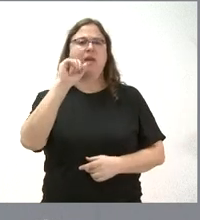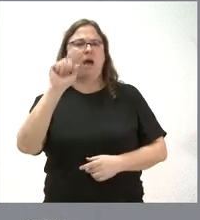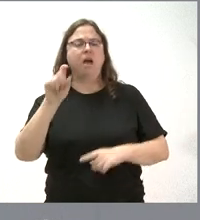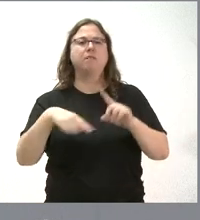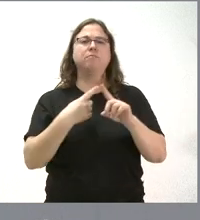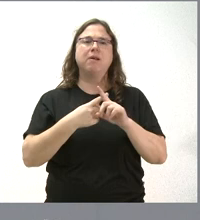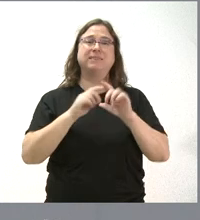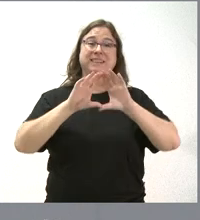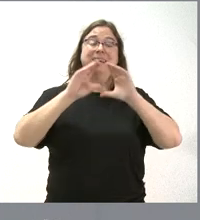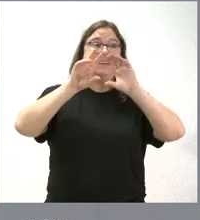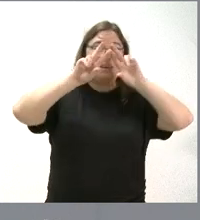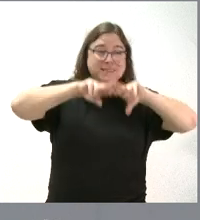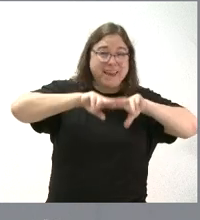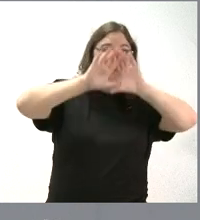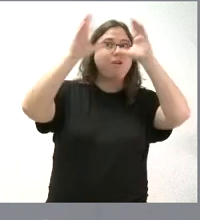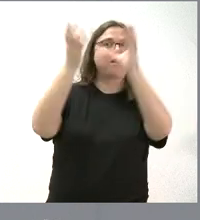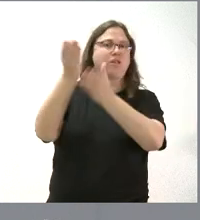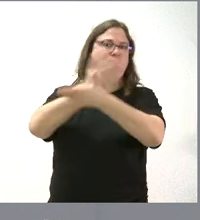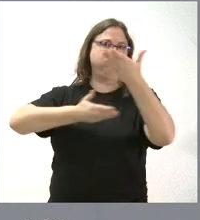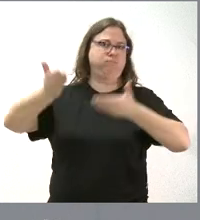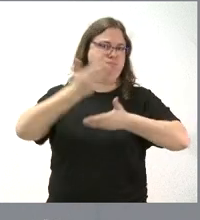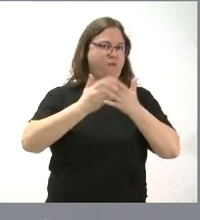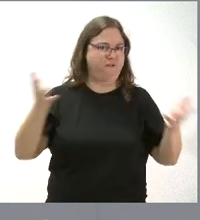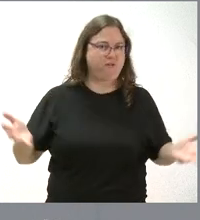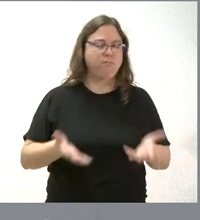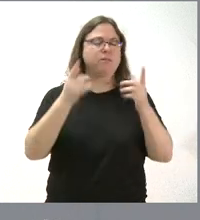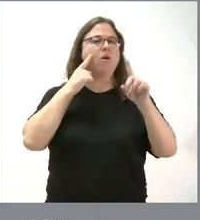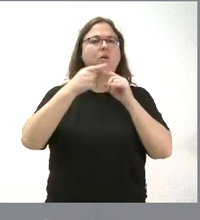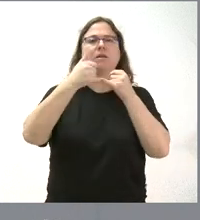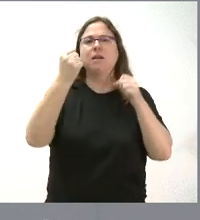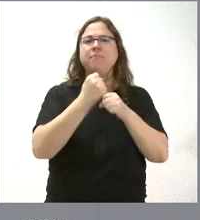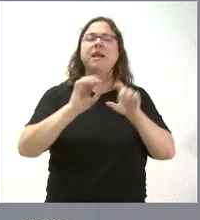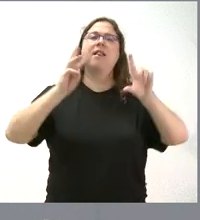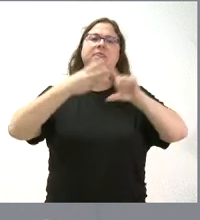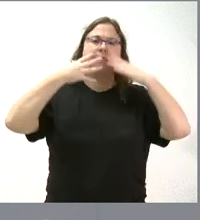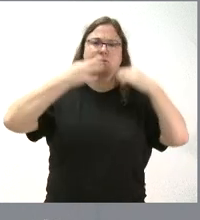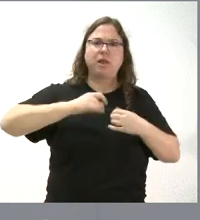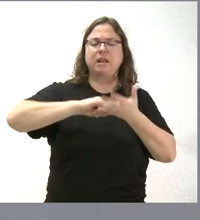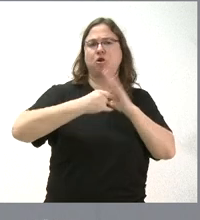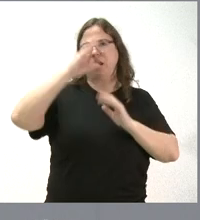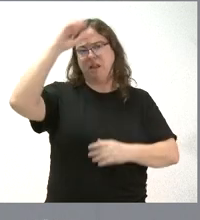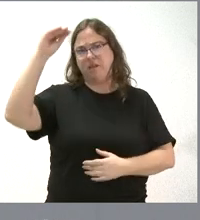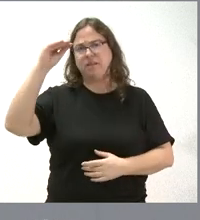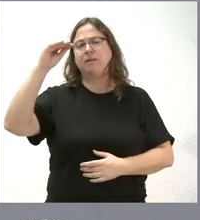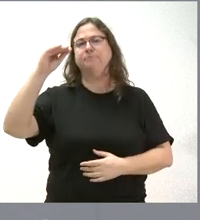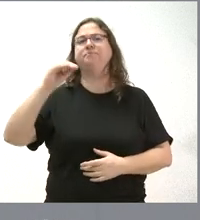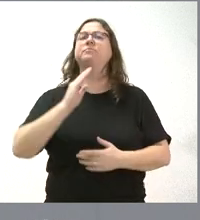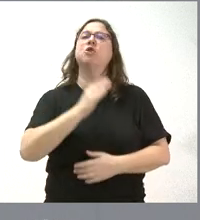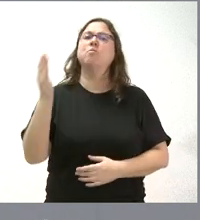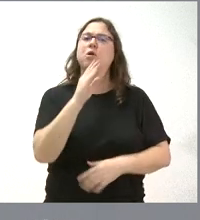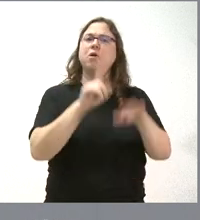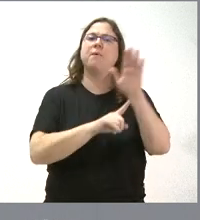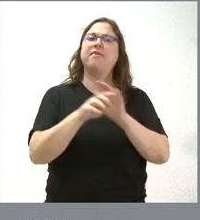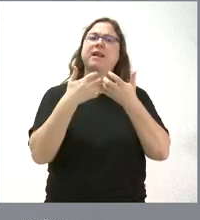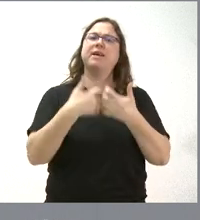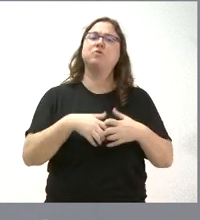internacionalización de la investigación. Tendrá como líneas fundamentales de investigación la ciberseguridad, las tecnologías inteligentes, la producción avanzada en la